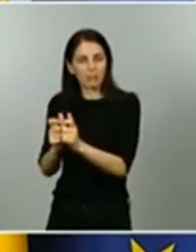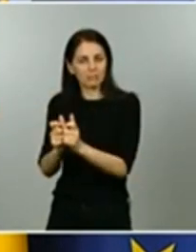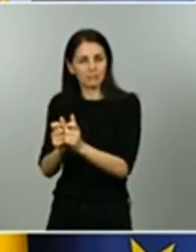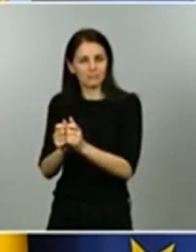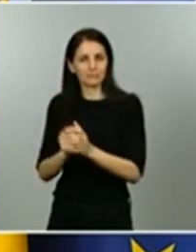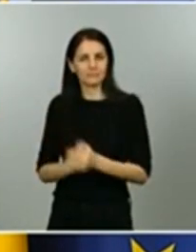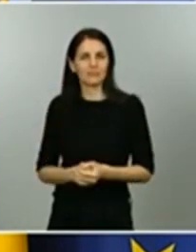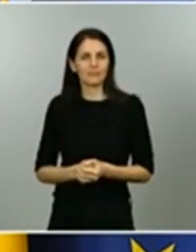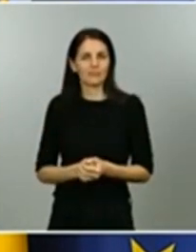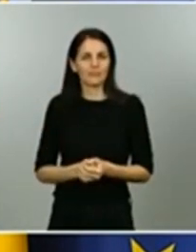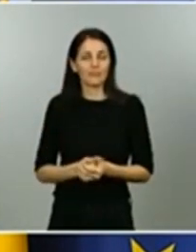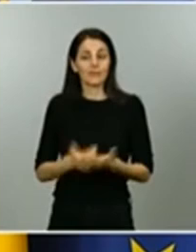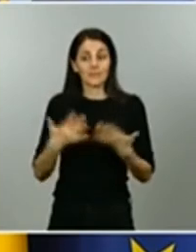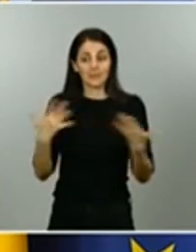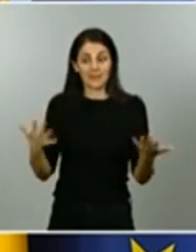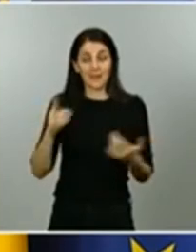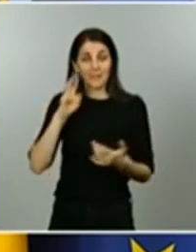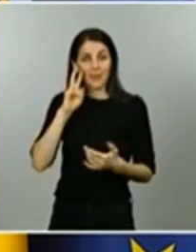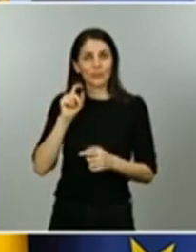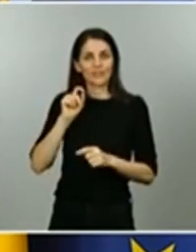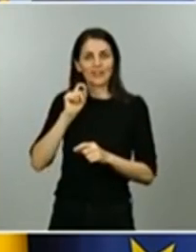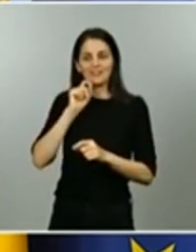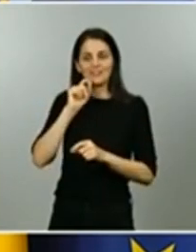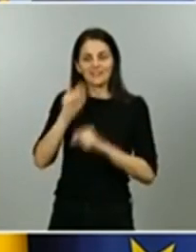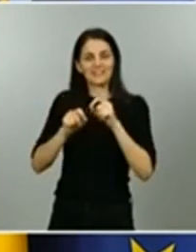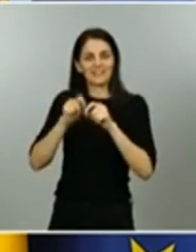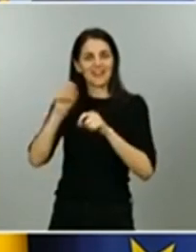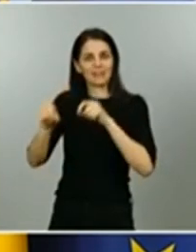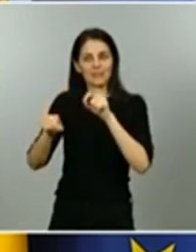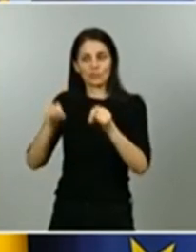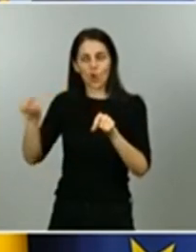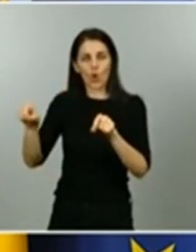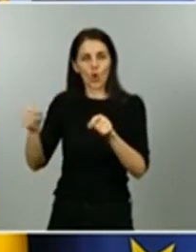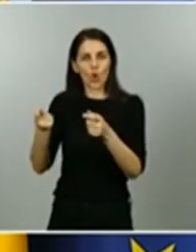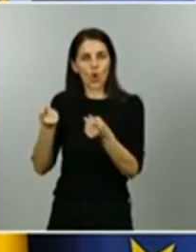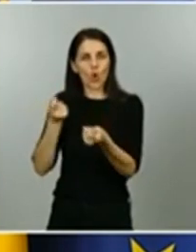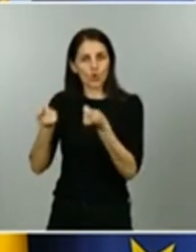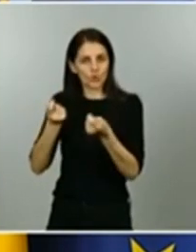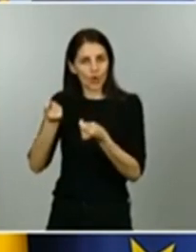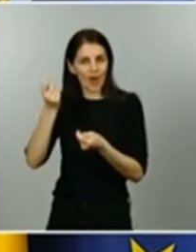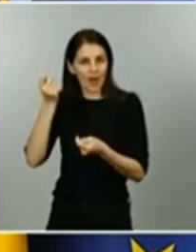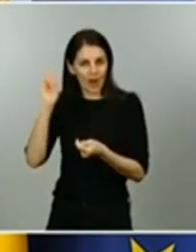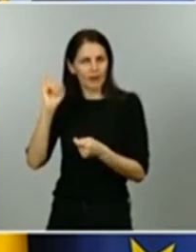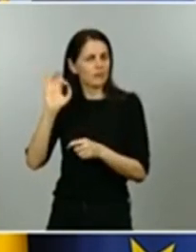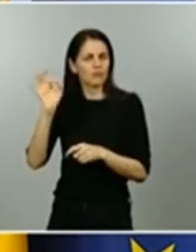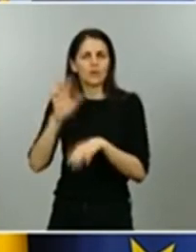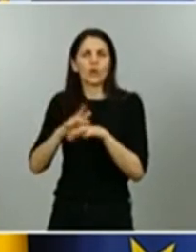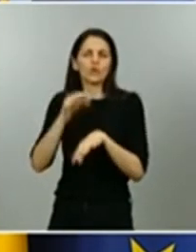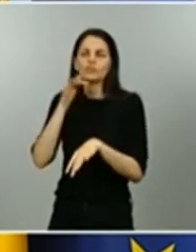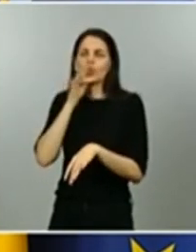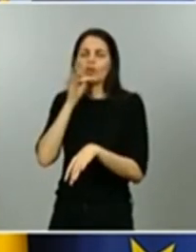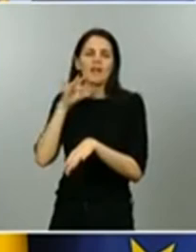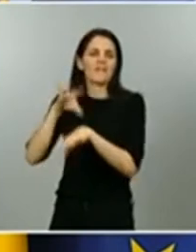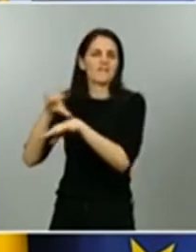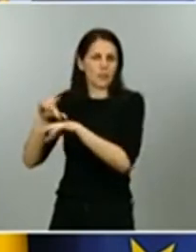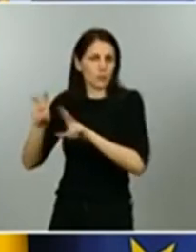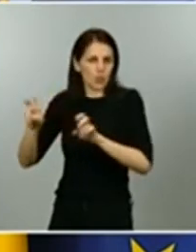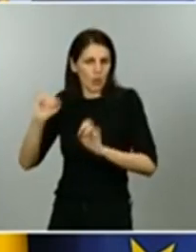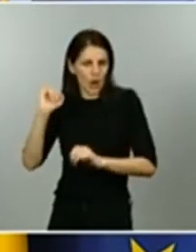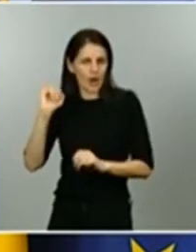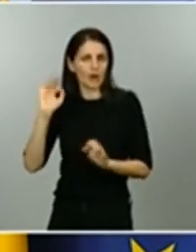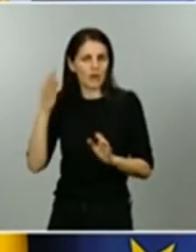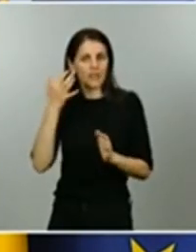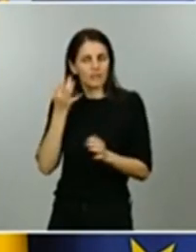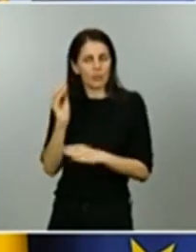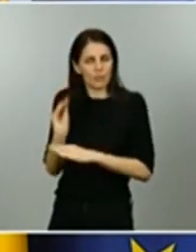transmisión en principio controlada aunque todavía haya casos y por lo tanto hay que tener muchísimo cuidado el siguiente paso es valorar si esa capacidad